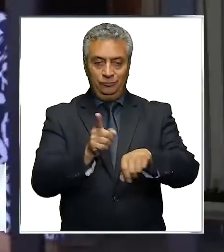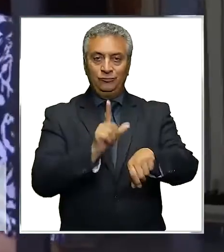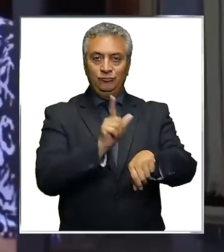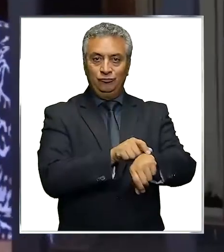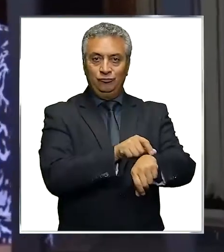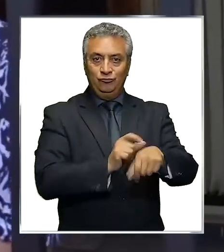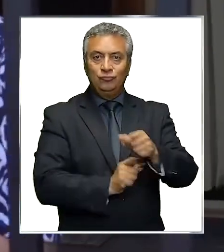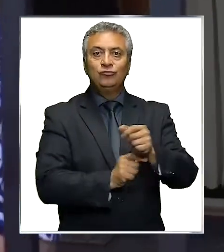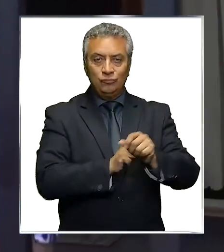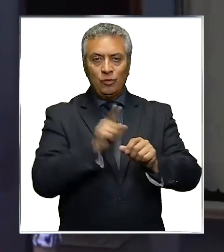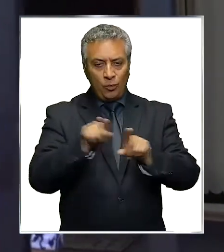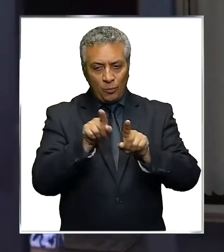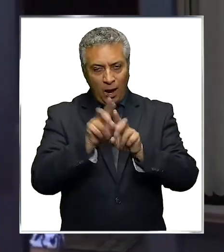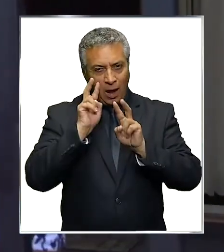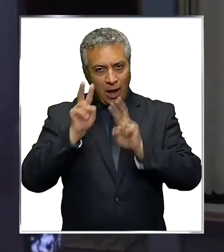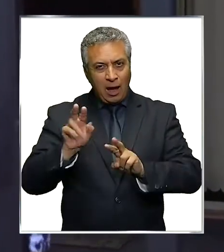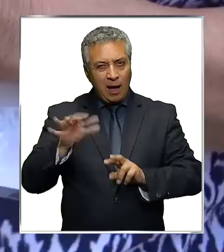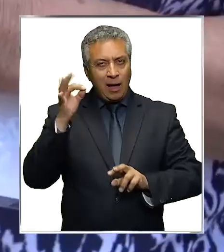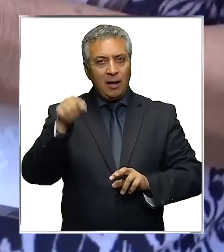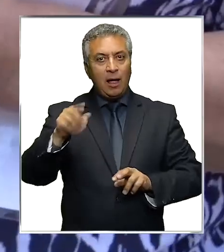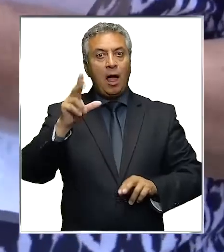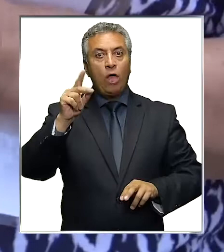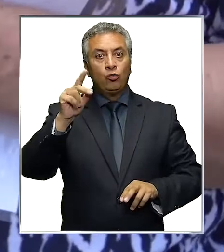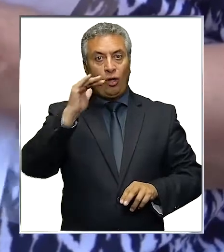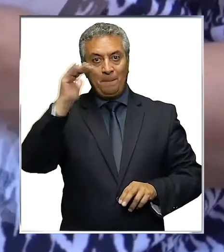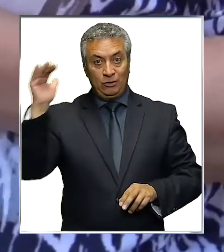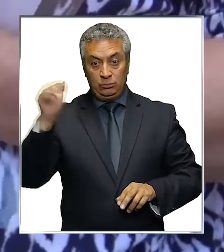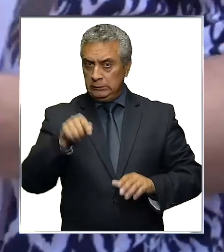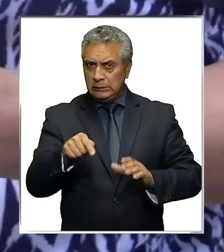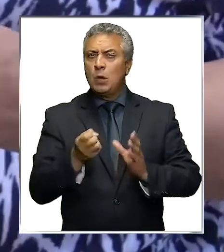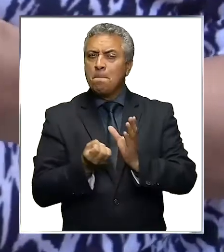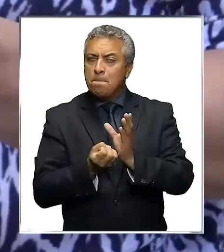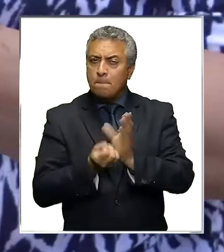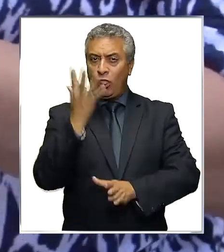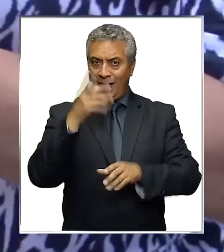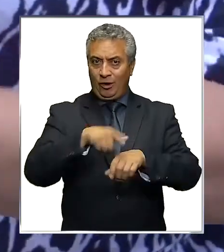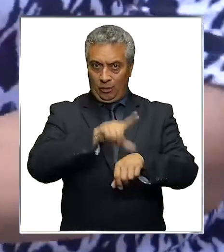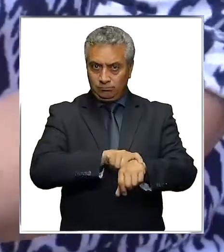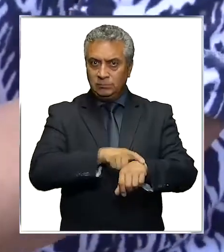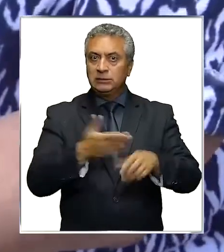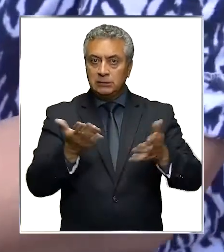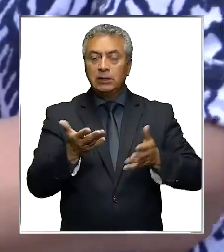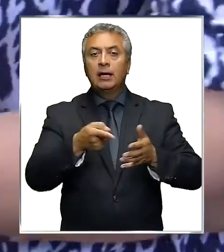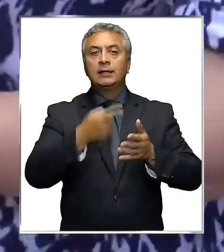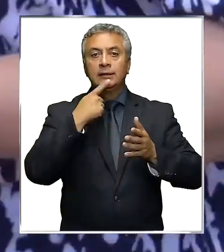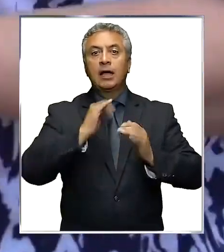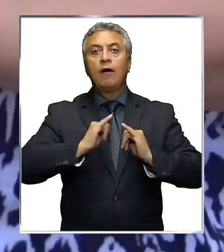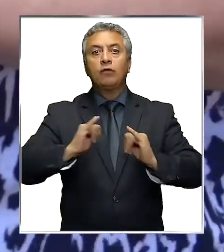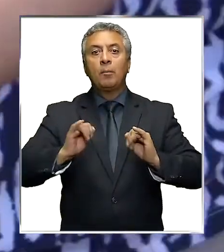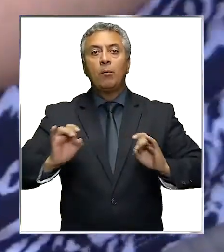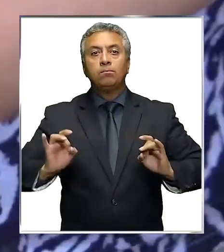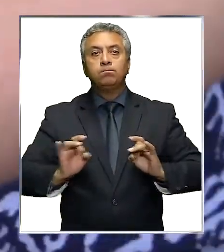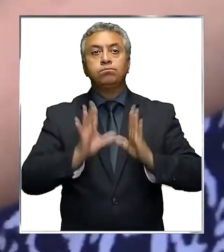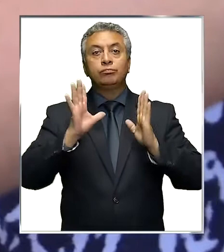comenzaron con la entrega de pulseras de reconocimiento para adultos mayores. Este moderno dispositivo tiene la finalidad de